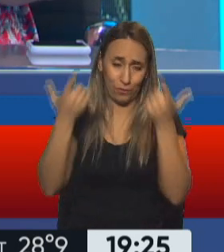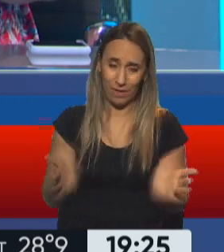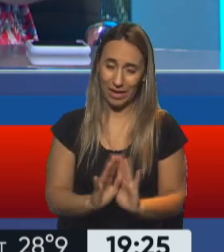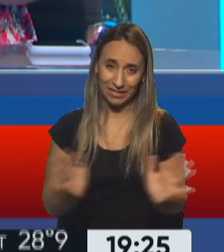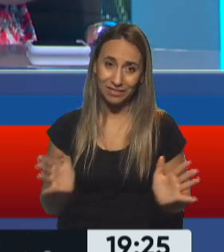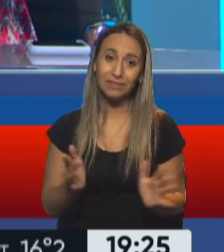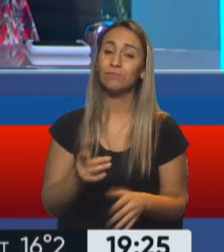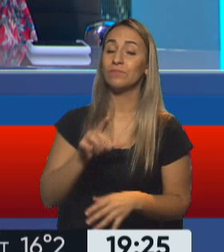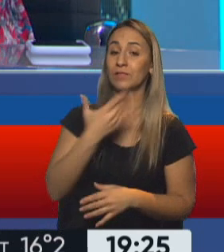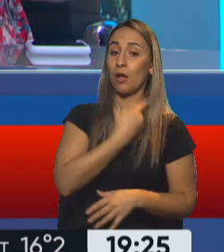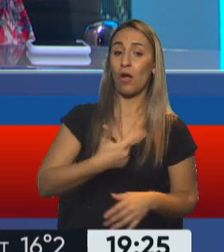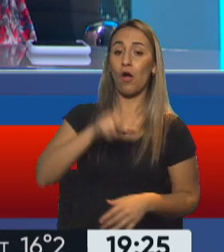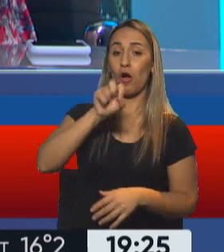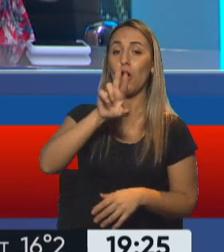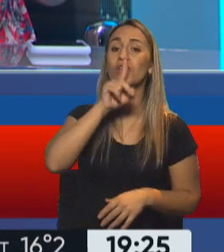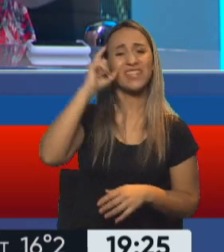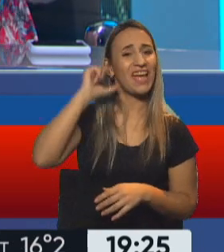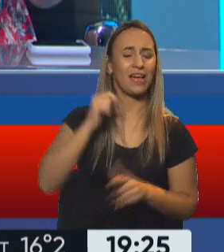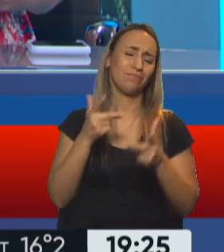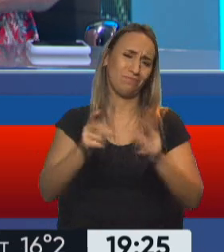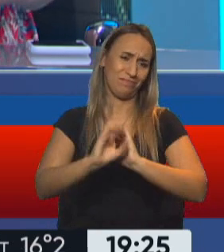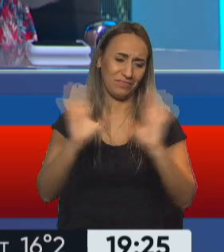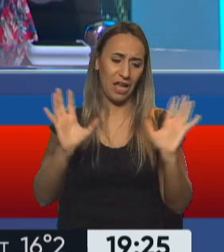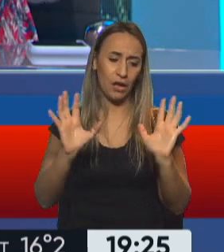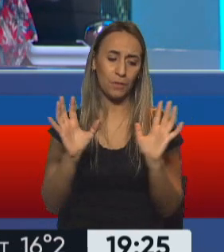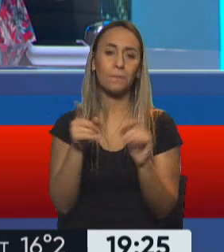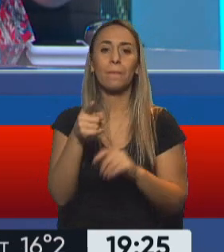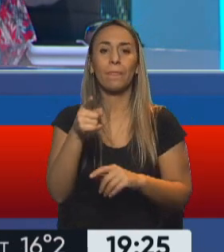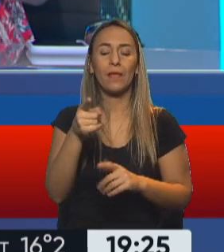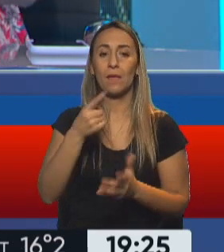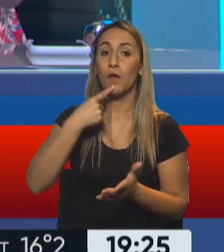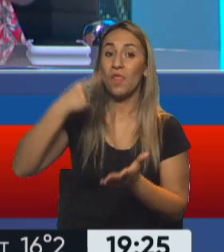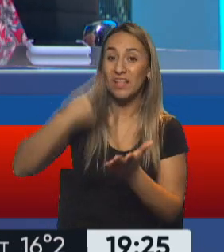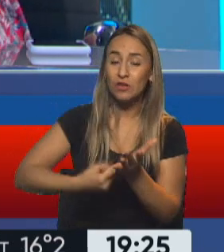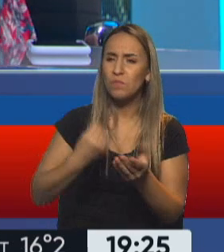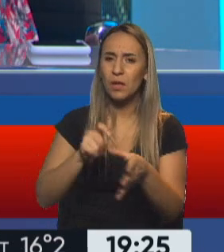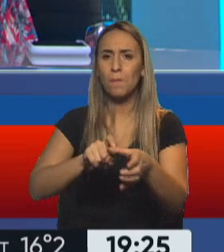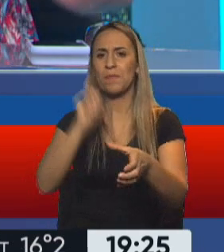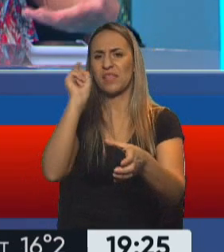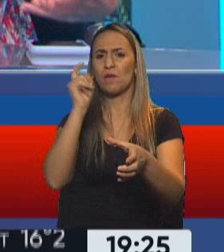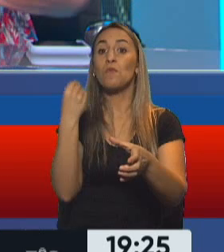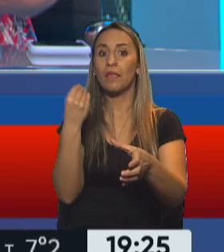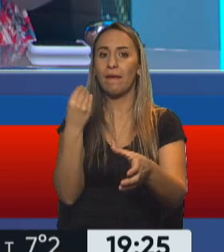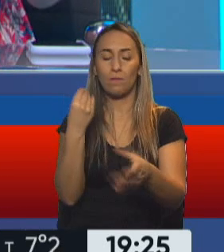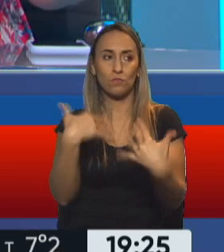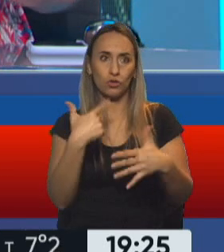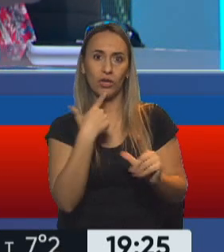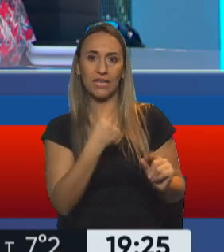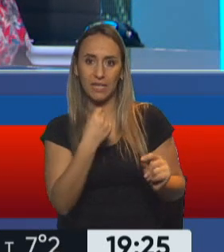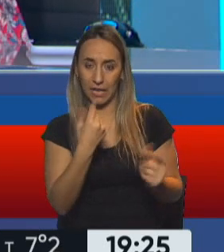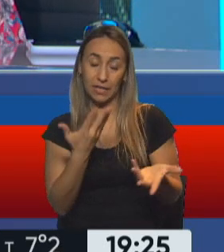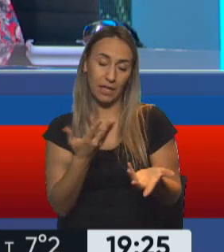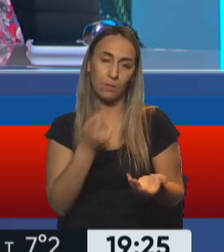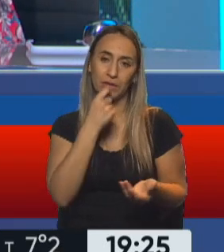Es un debate que se está dando. La pregunta acá es por qué la decisión está de salir cuando en verdad hay críticas de varios,